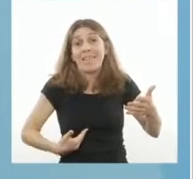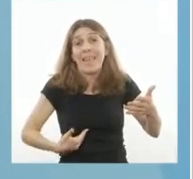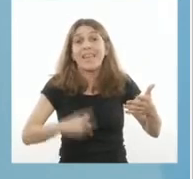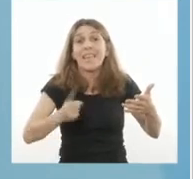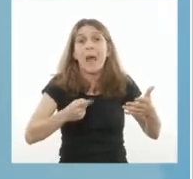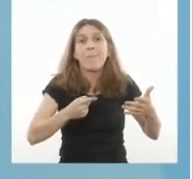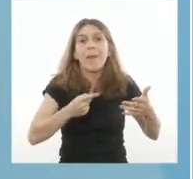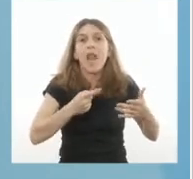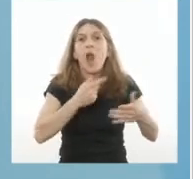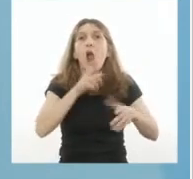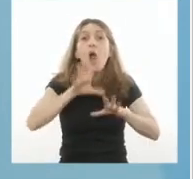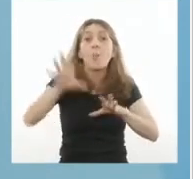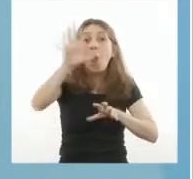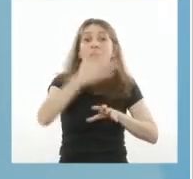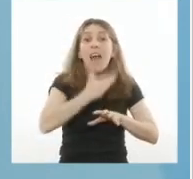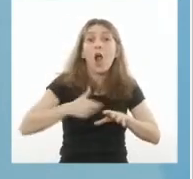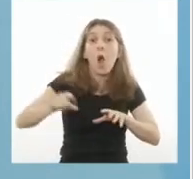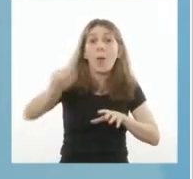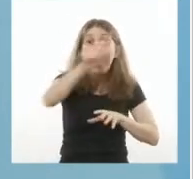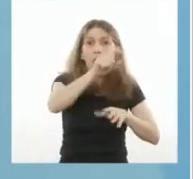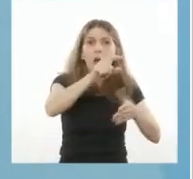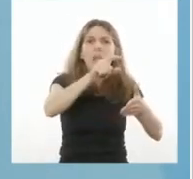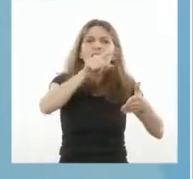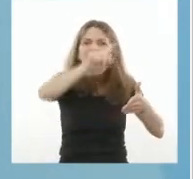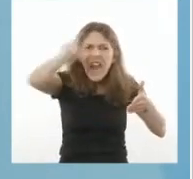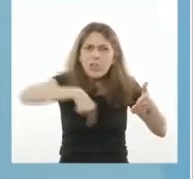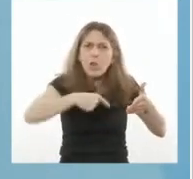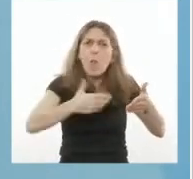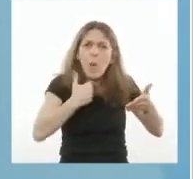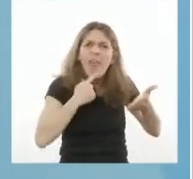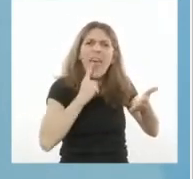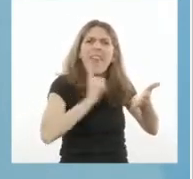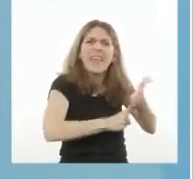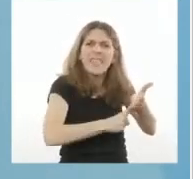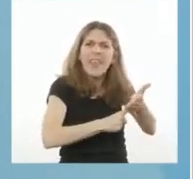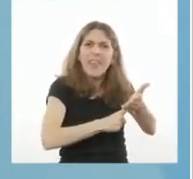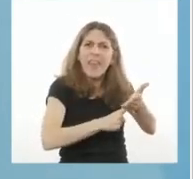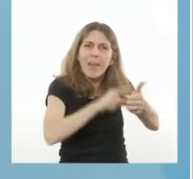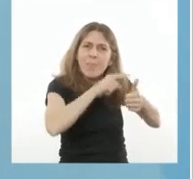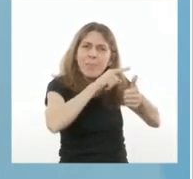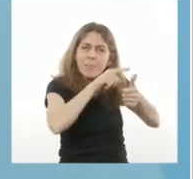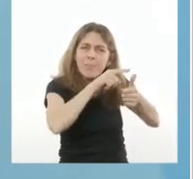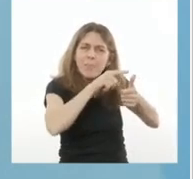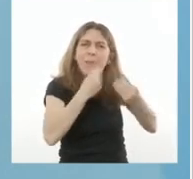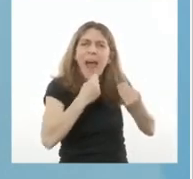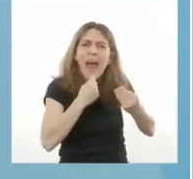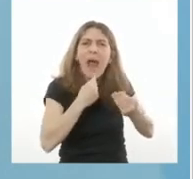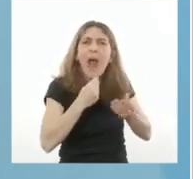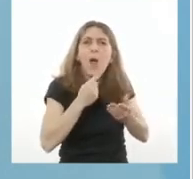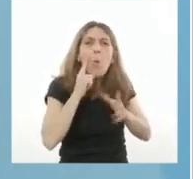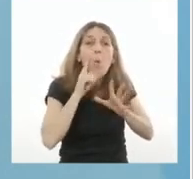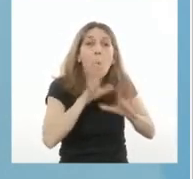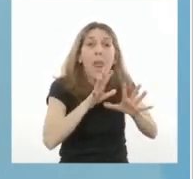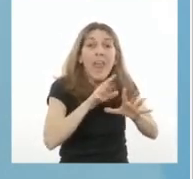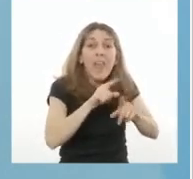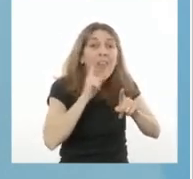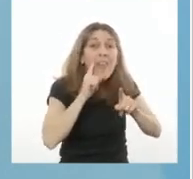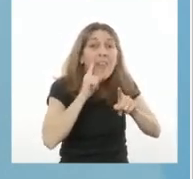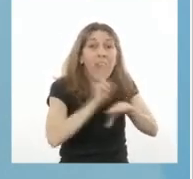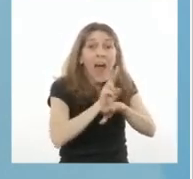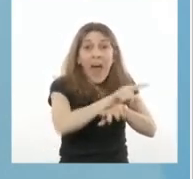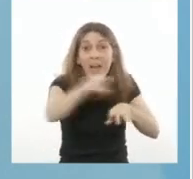y gobernadoras a tomar restricciones y medidas de cuidado durante esta situación excepcional